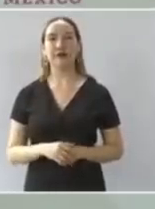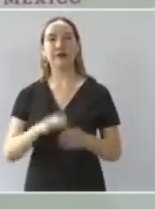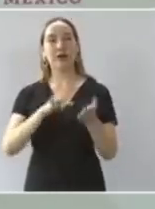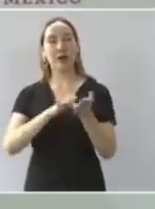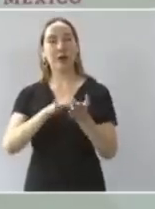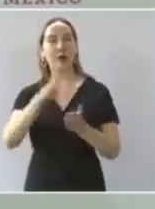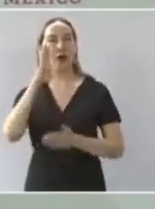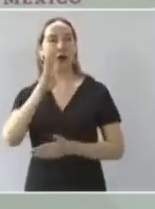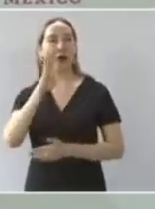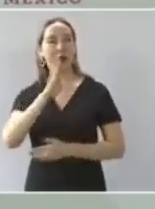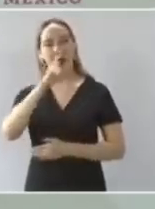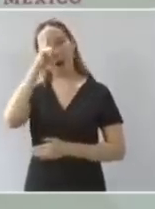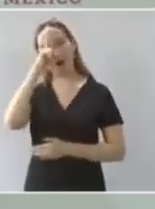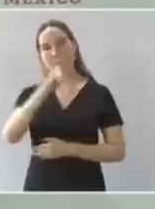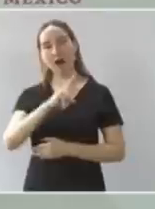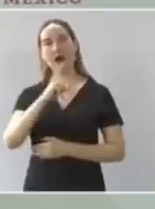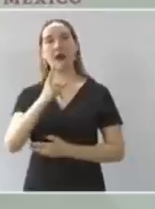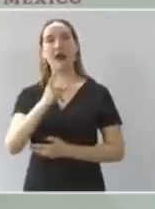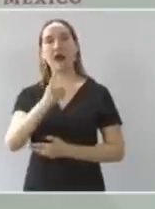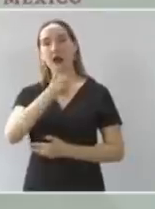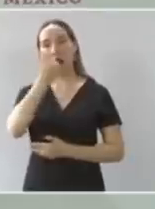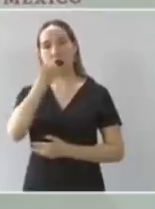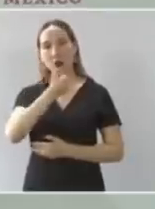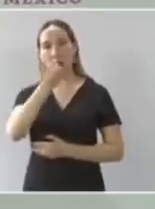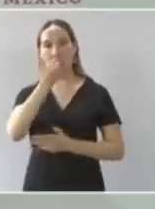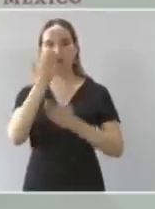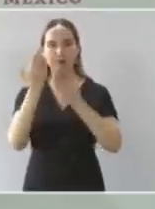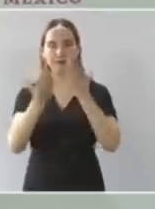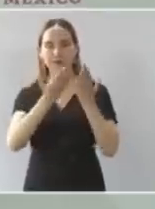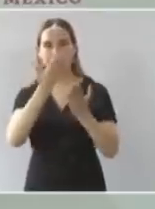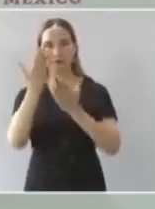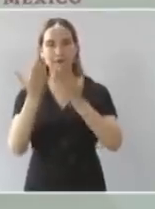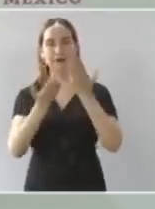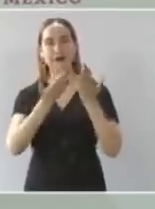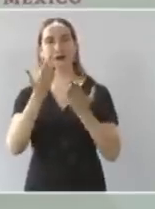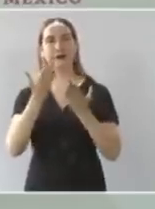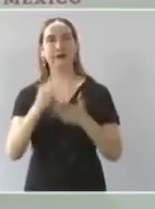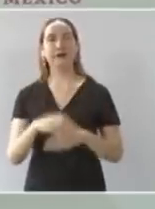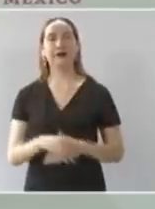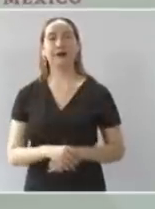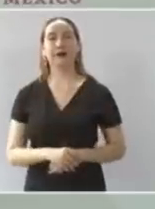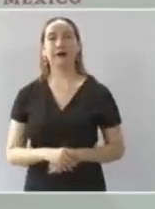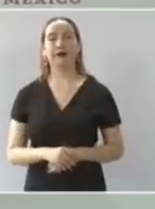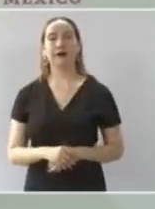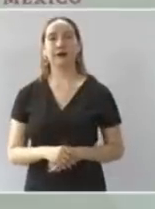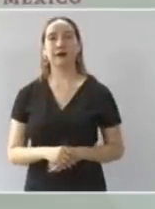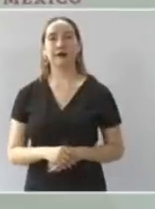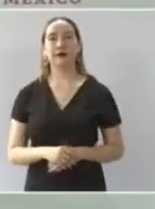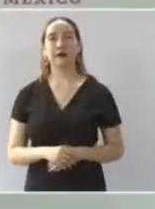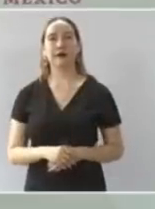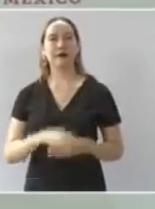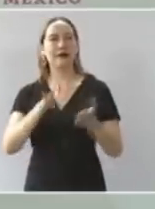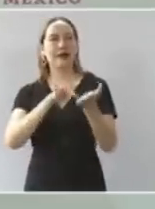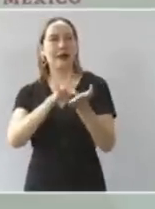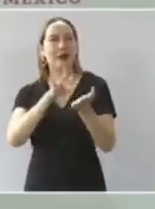pobres ¿por qué lo hacemos? bueno porque de esa manera se da la posibilidad para